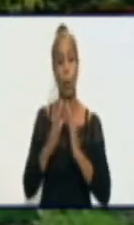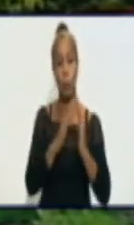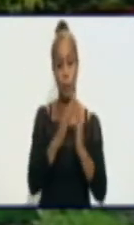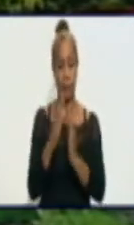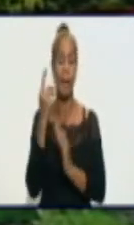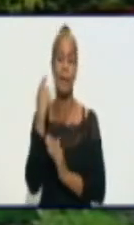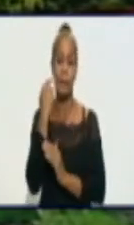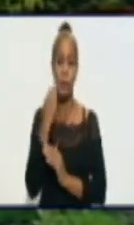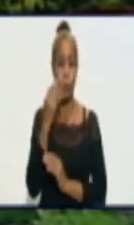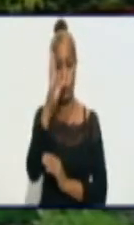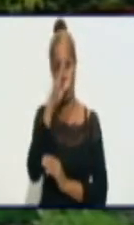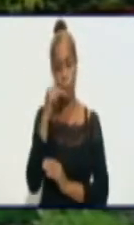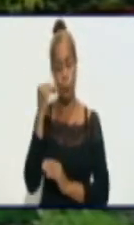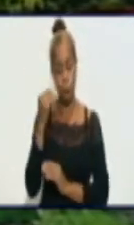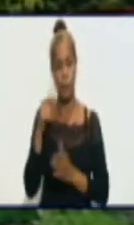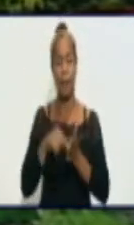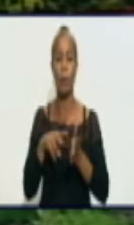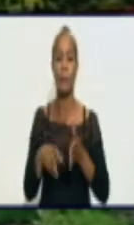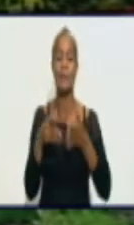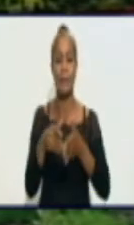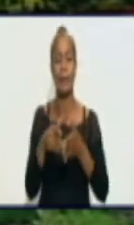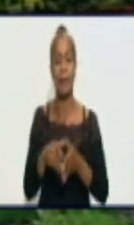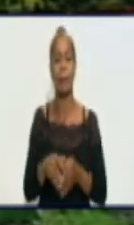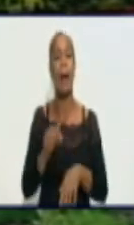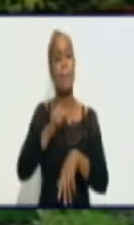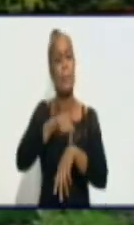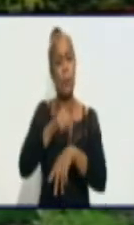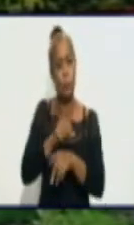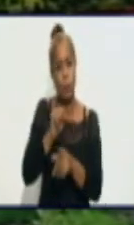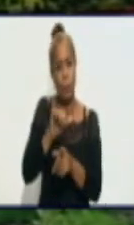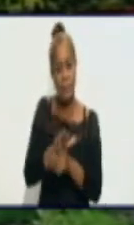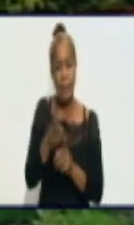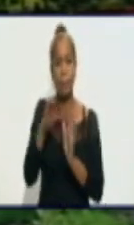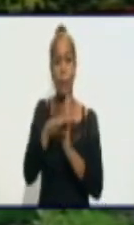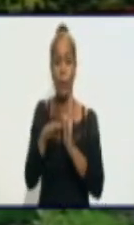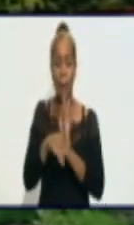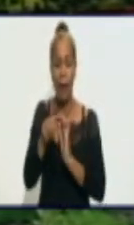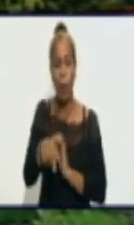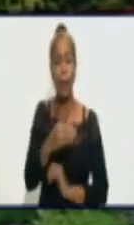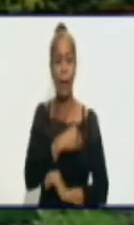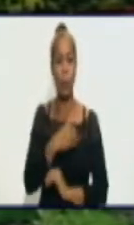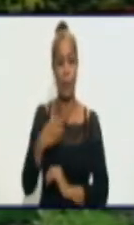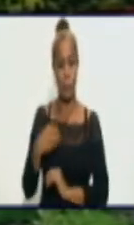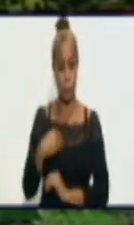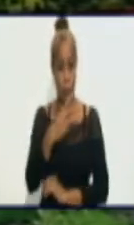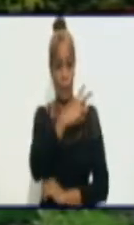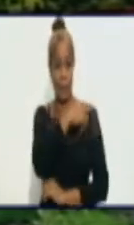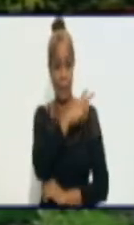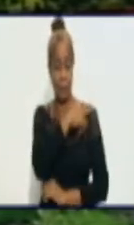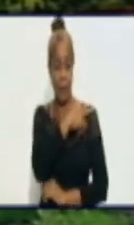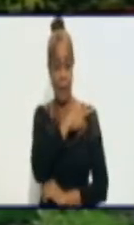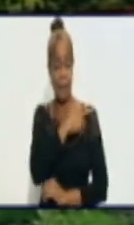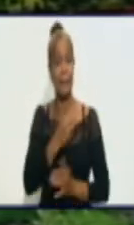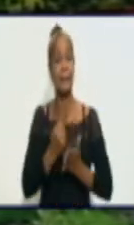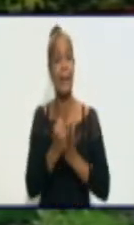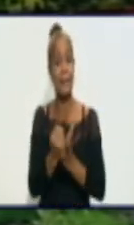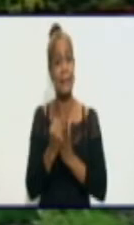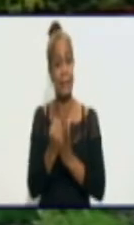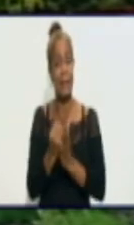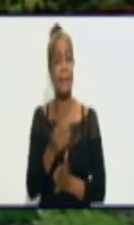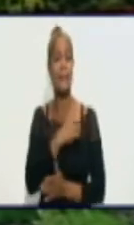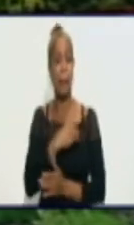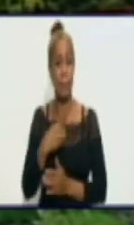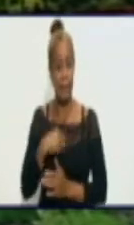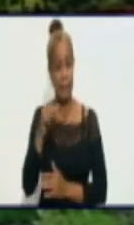hipoacúsica de la provincia de Granma. Minutos iniciales de nuestro programa con la doctora Kenia González Medina, jefa de asistencia médica en Granma, para